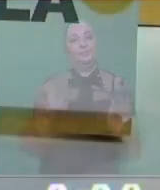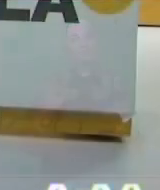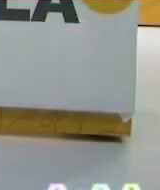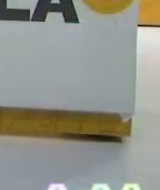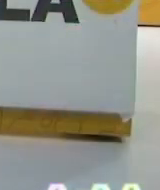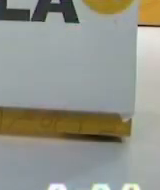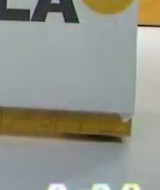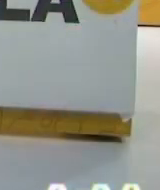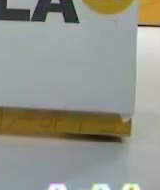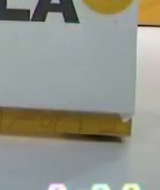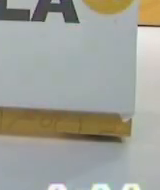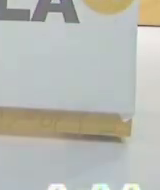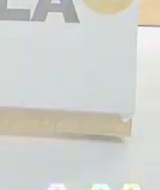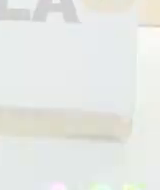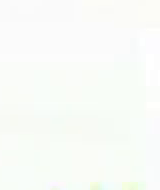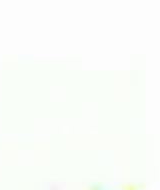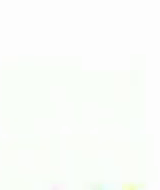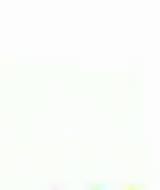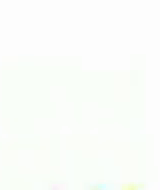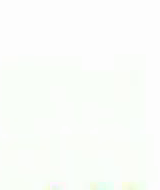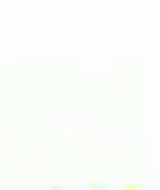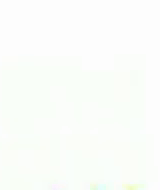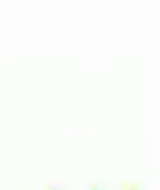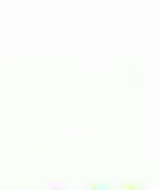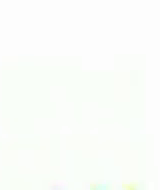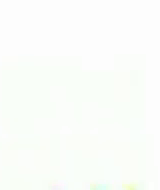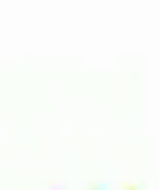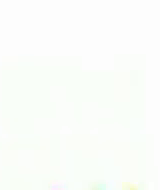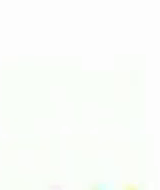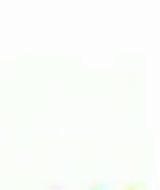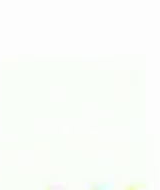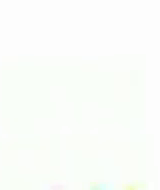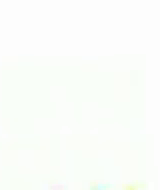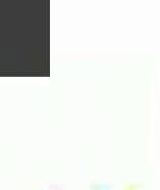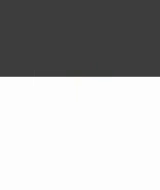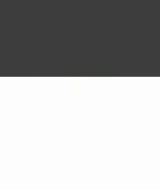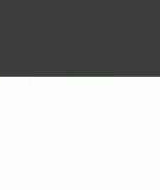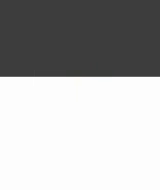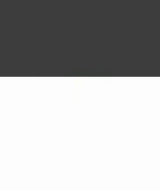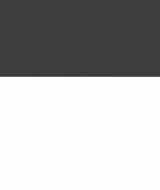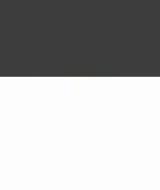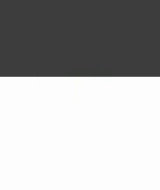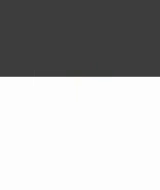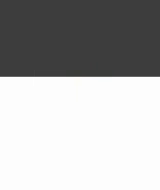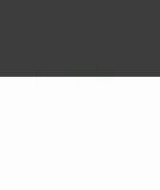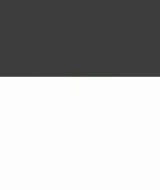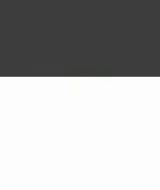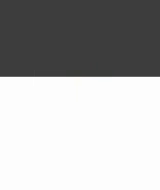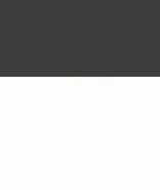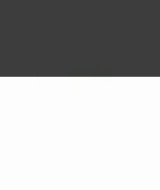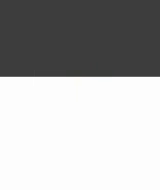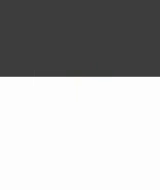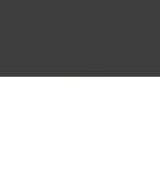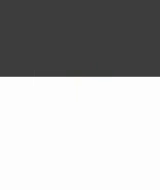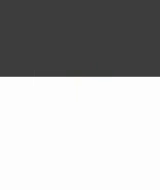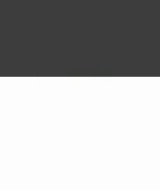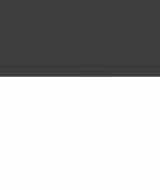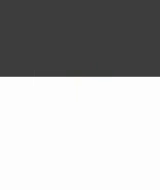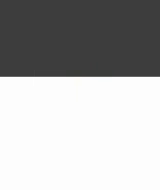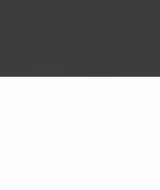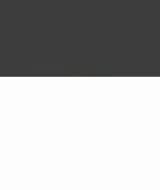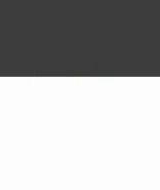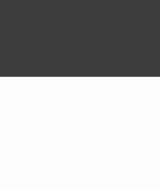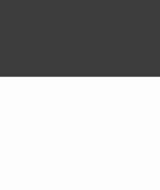Hasta luego. Un abrazo a todos. Un Escuela TV se transmite por Vive FM en los